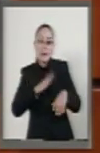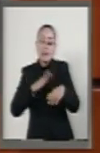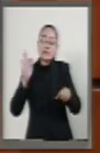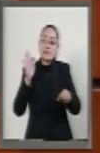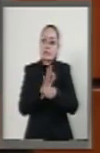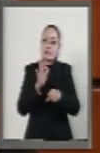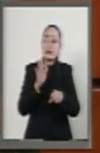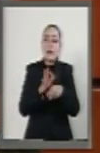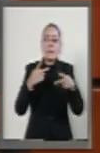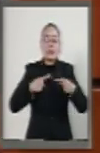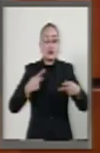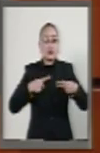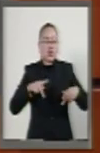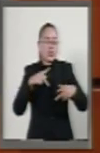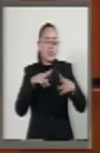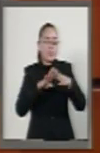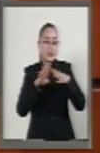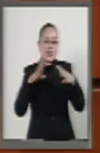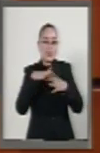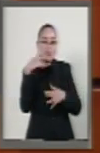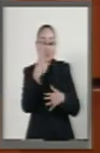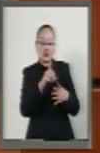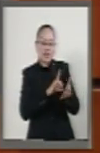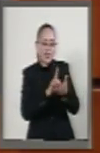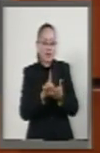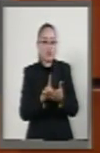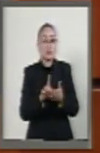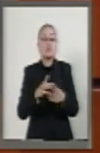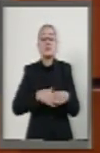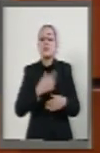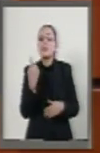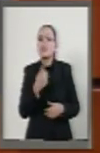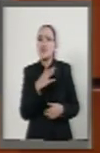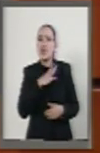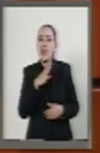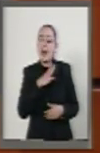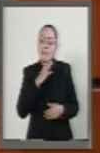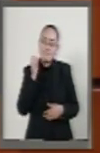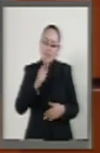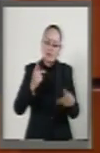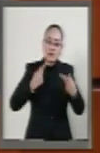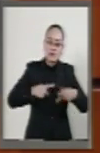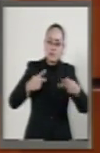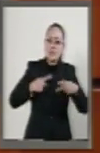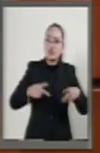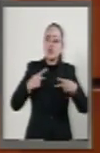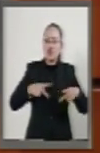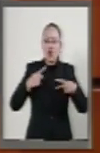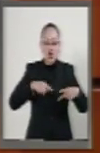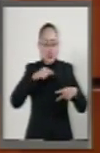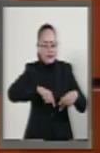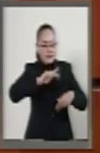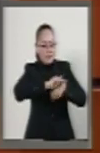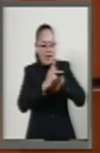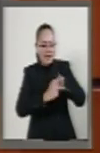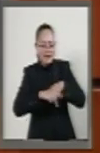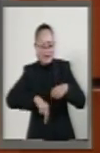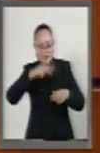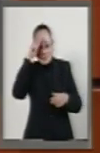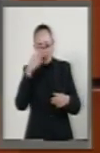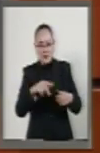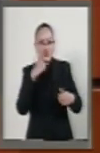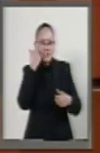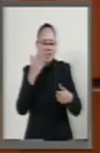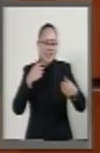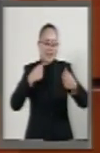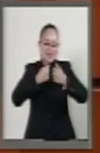migrantes a Estados Unidos, lo que afecta incluso a migrantes nacionales que buscan cruzar de forma irregular a la frontera norte.